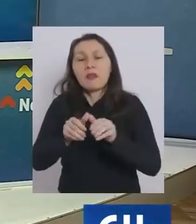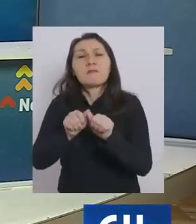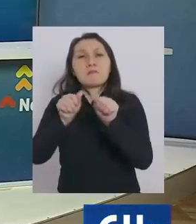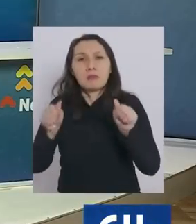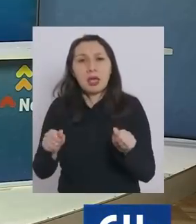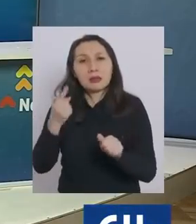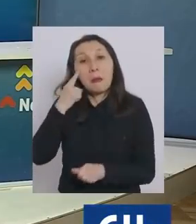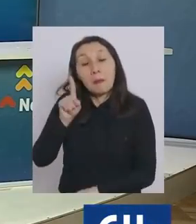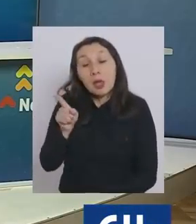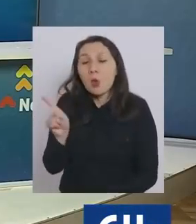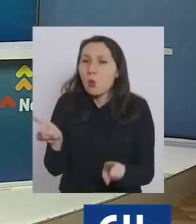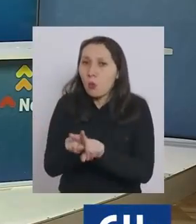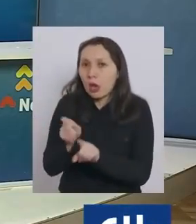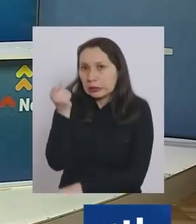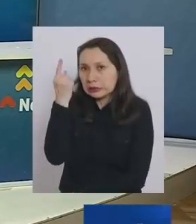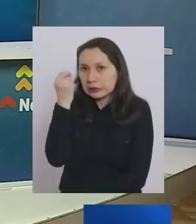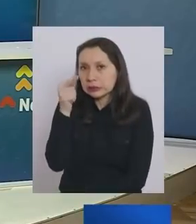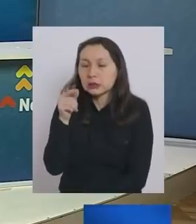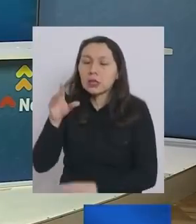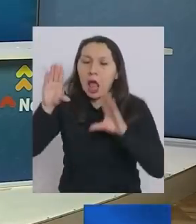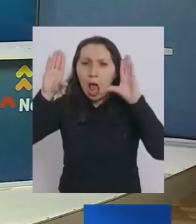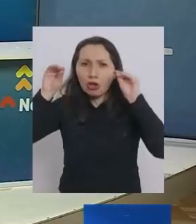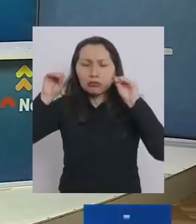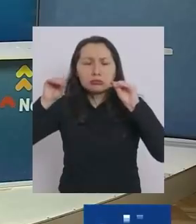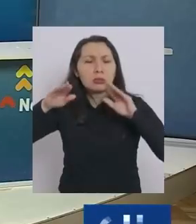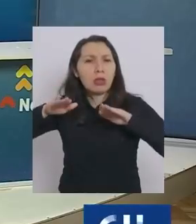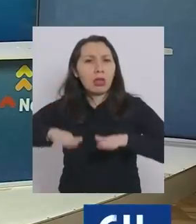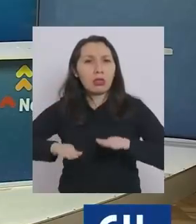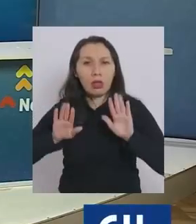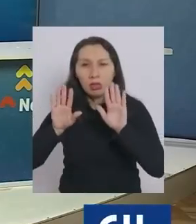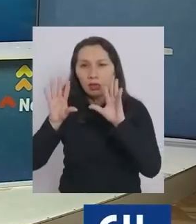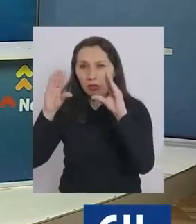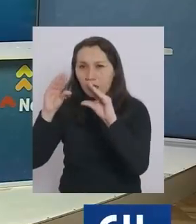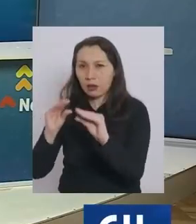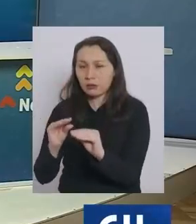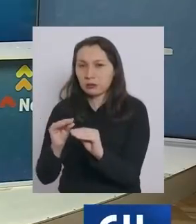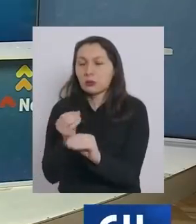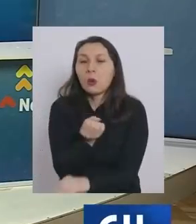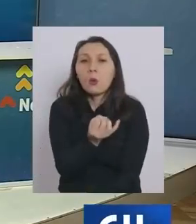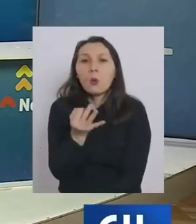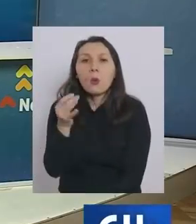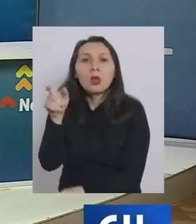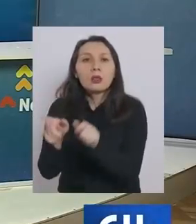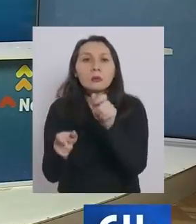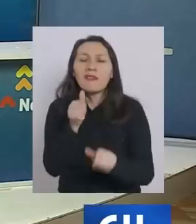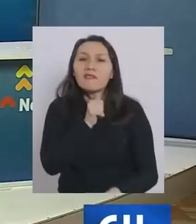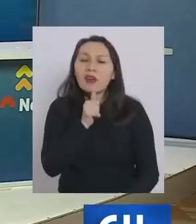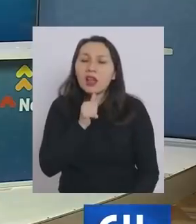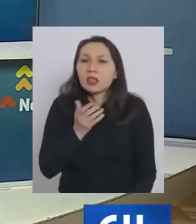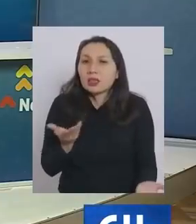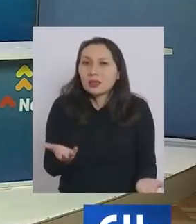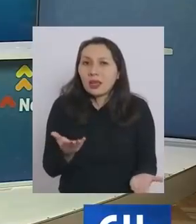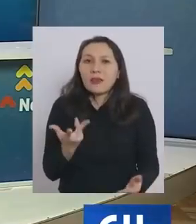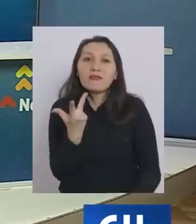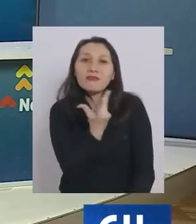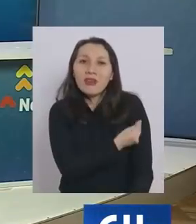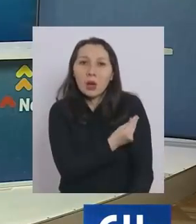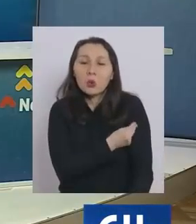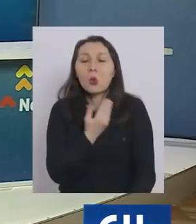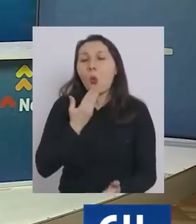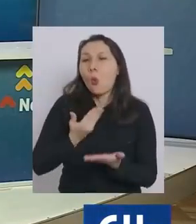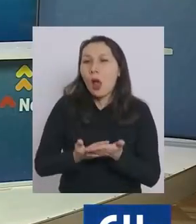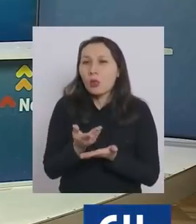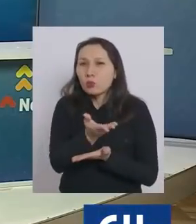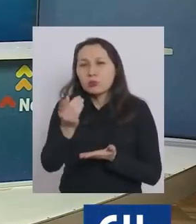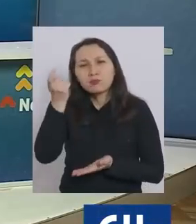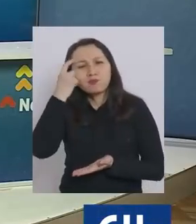esto entendiendo que todavía se mantiene el toque de queda a las 10 de la noche ¿cuántas personas faltan todavía para que se vacunen y cuándo